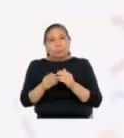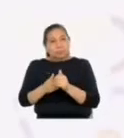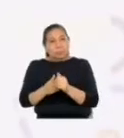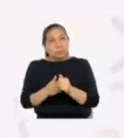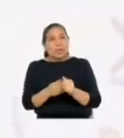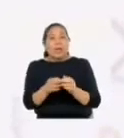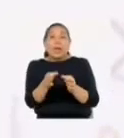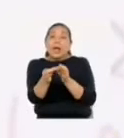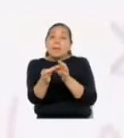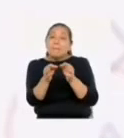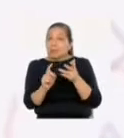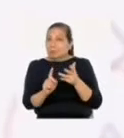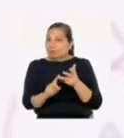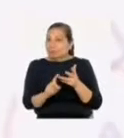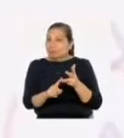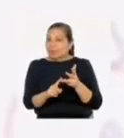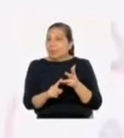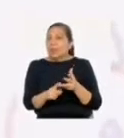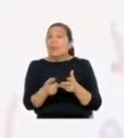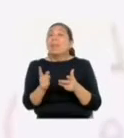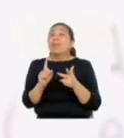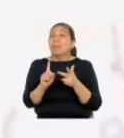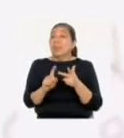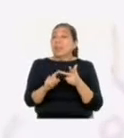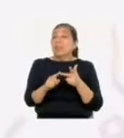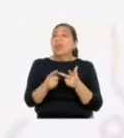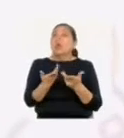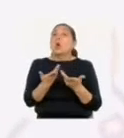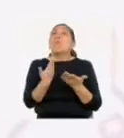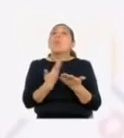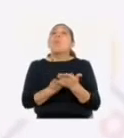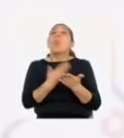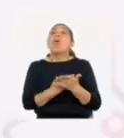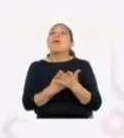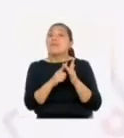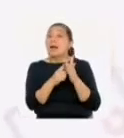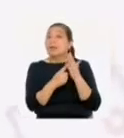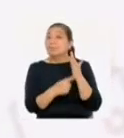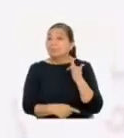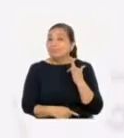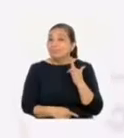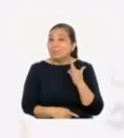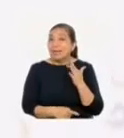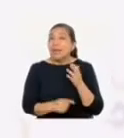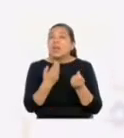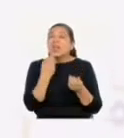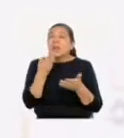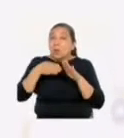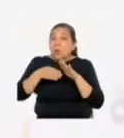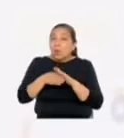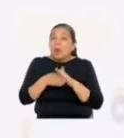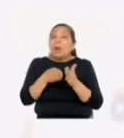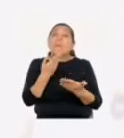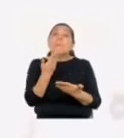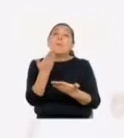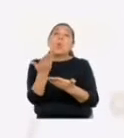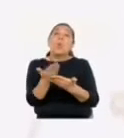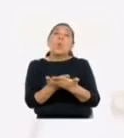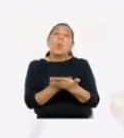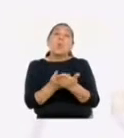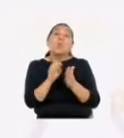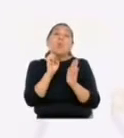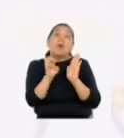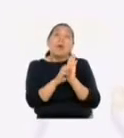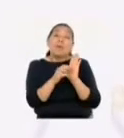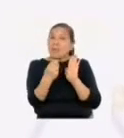seguido de la explicación y finalmente la evidencia, es decir, incluir una cita